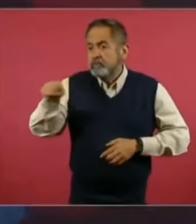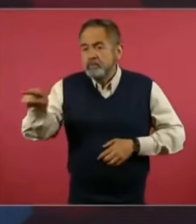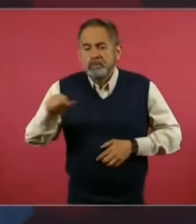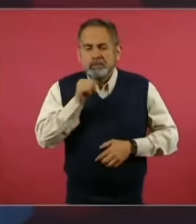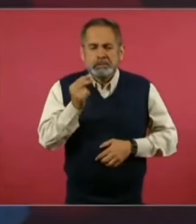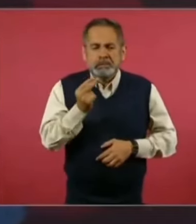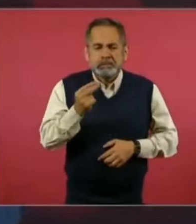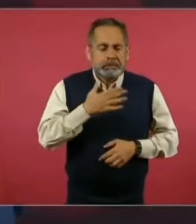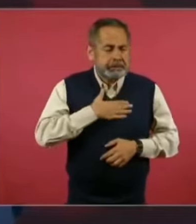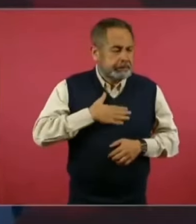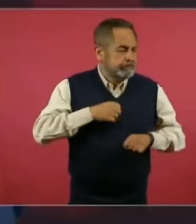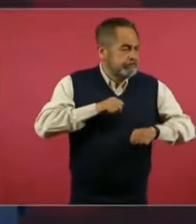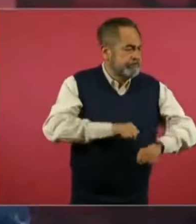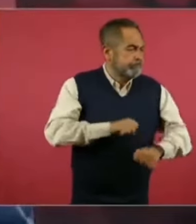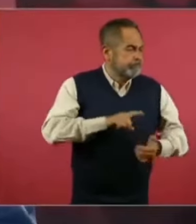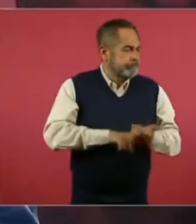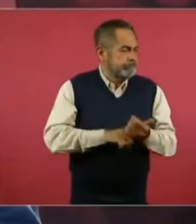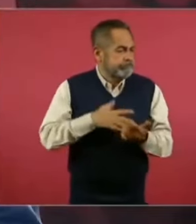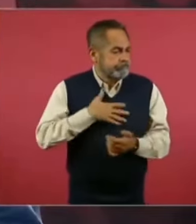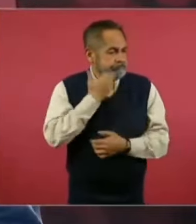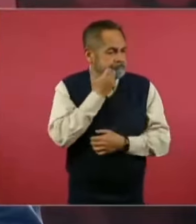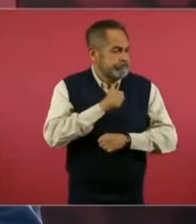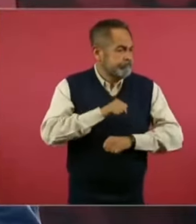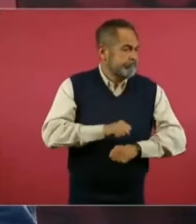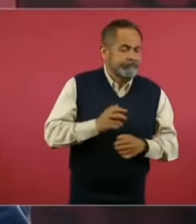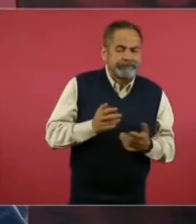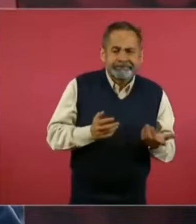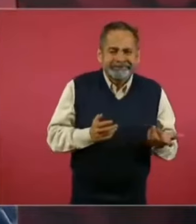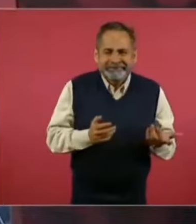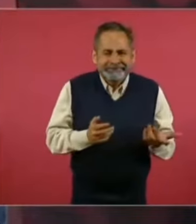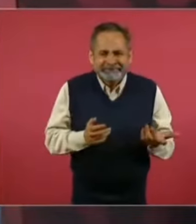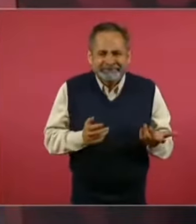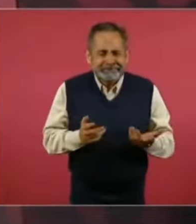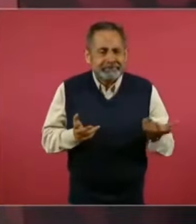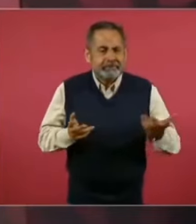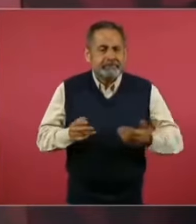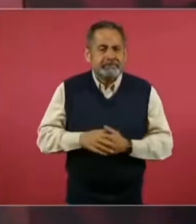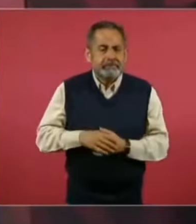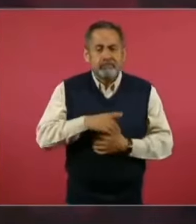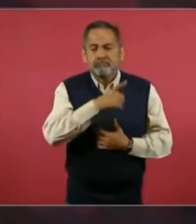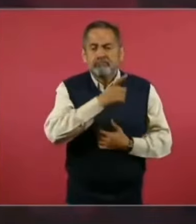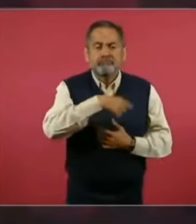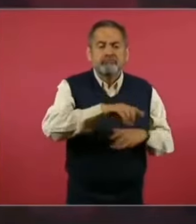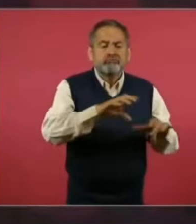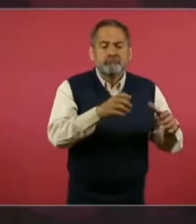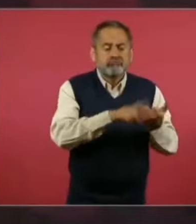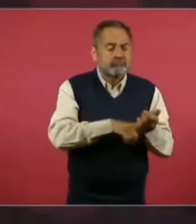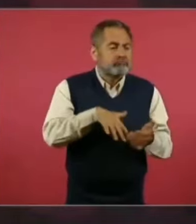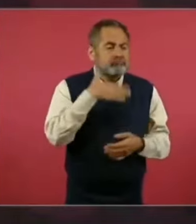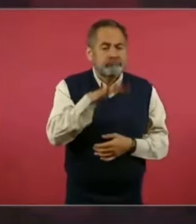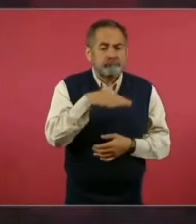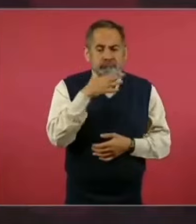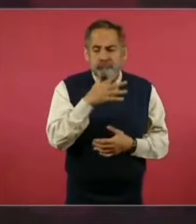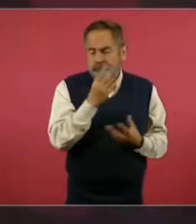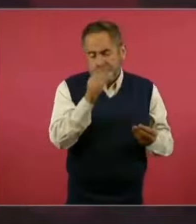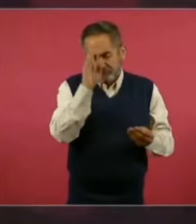y que son partidarios de la corrupción